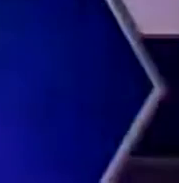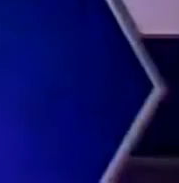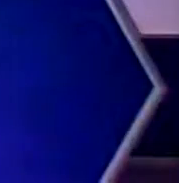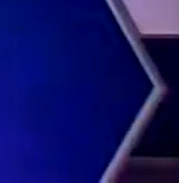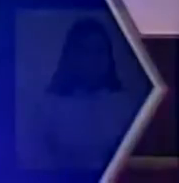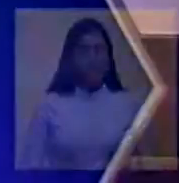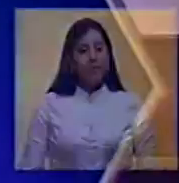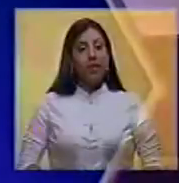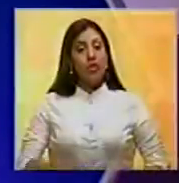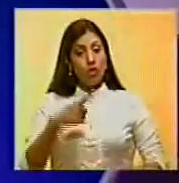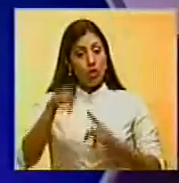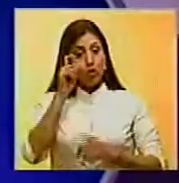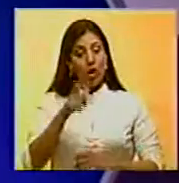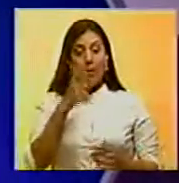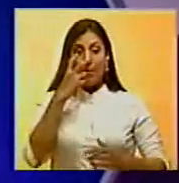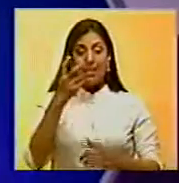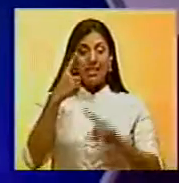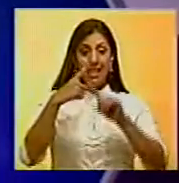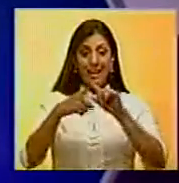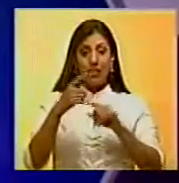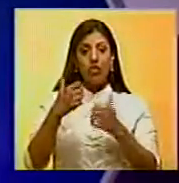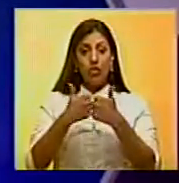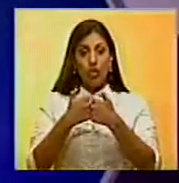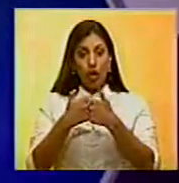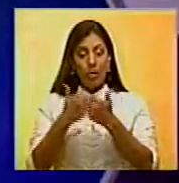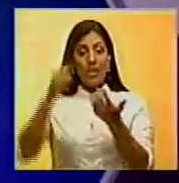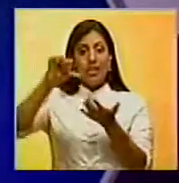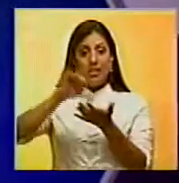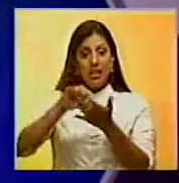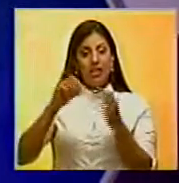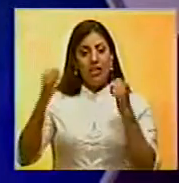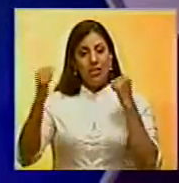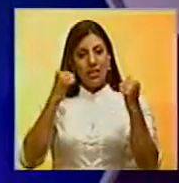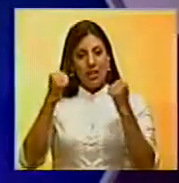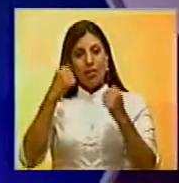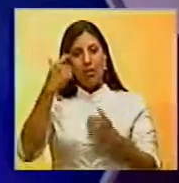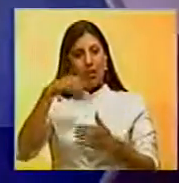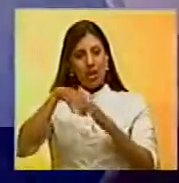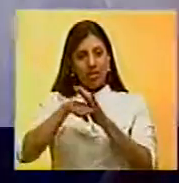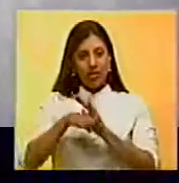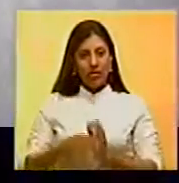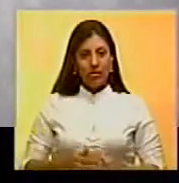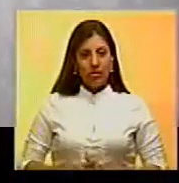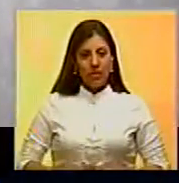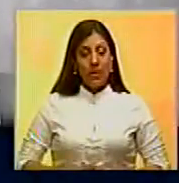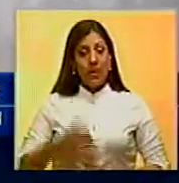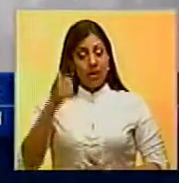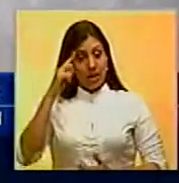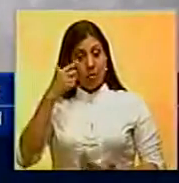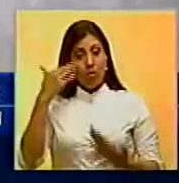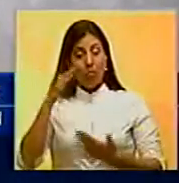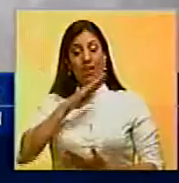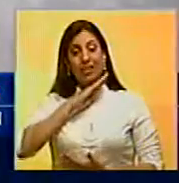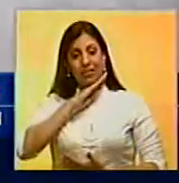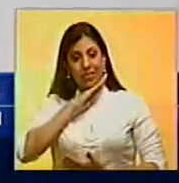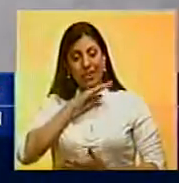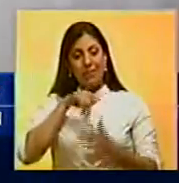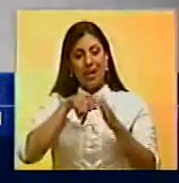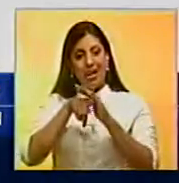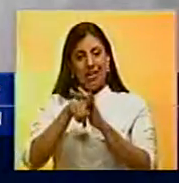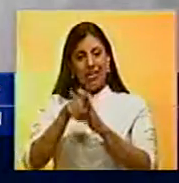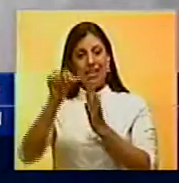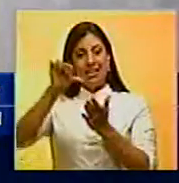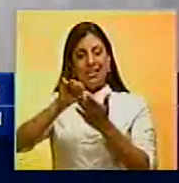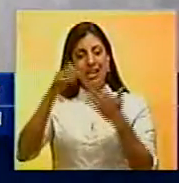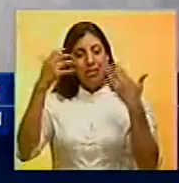Y Justin Bieber visitó a su exnovia Selena Gomez en el centro de rehabilitación donde está recluida. Recordemos que la cantante fue ingresada